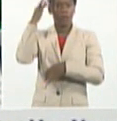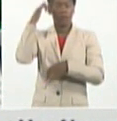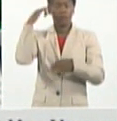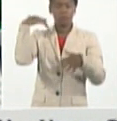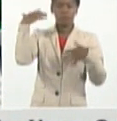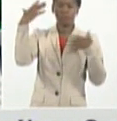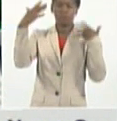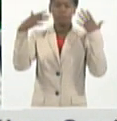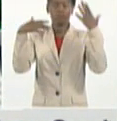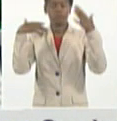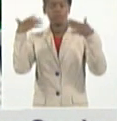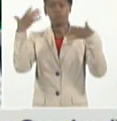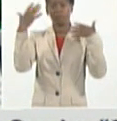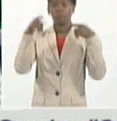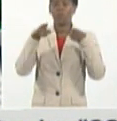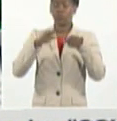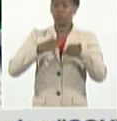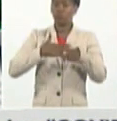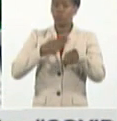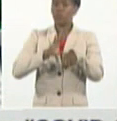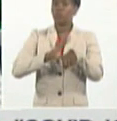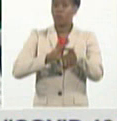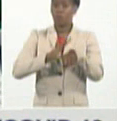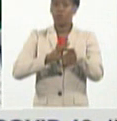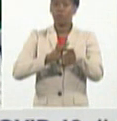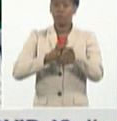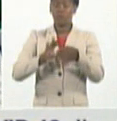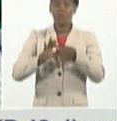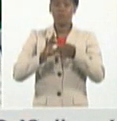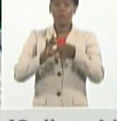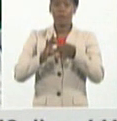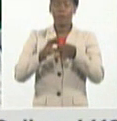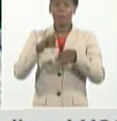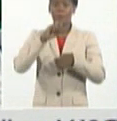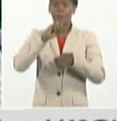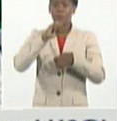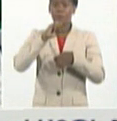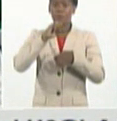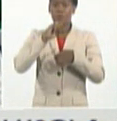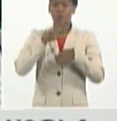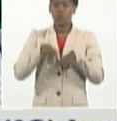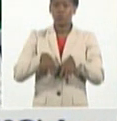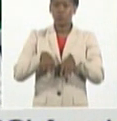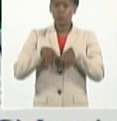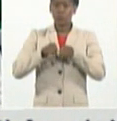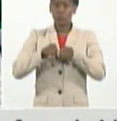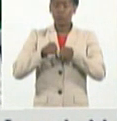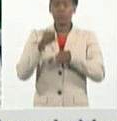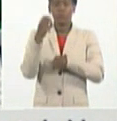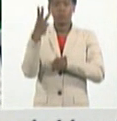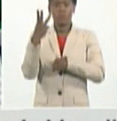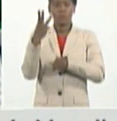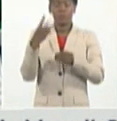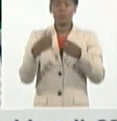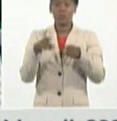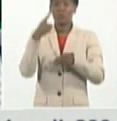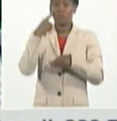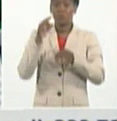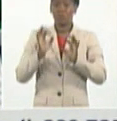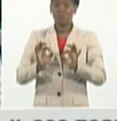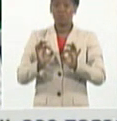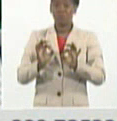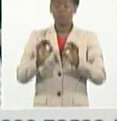Enfermedad renal crónica, 3. Creo que ya lamentablemente nuestra población